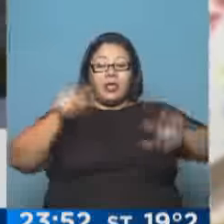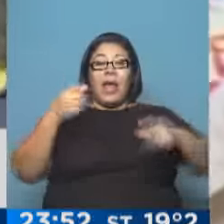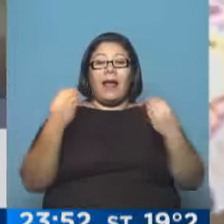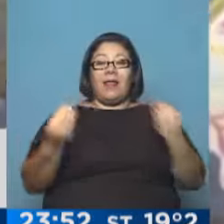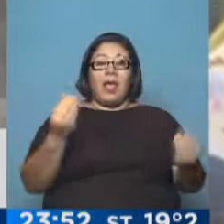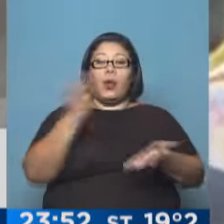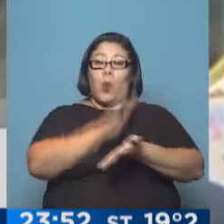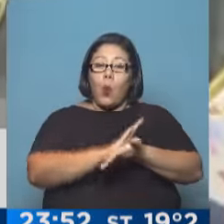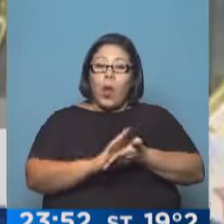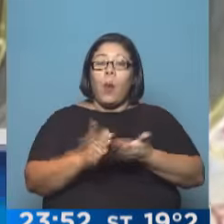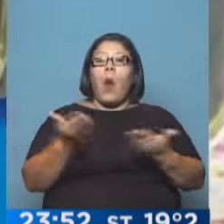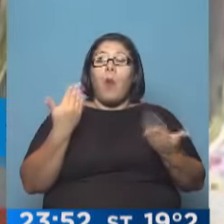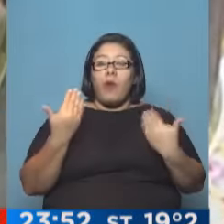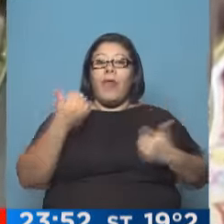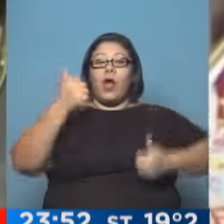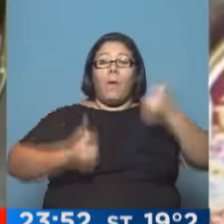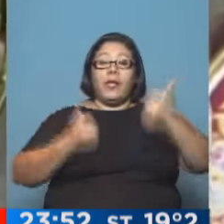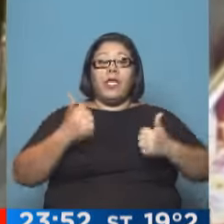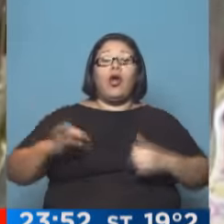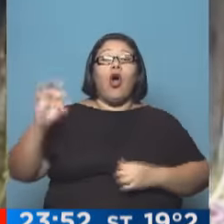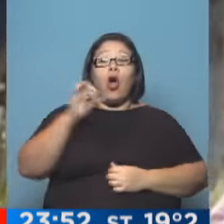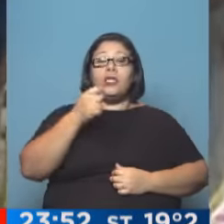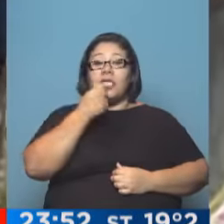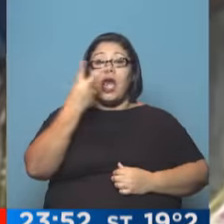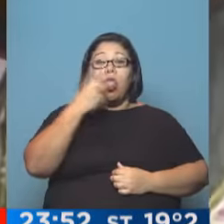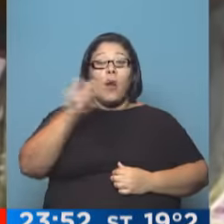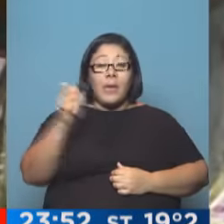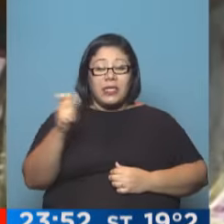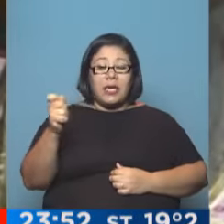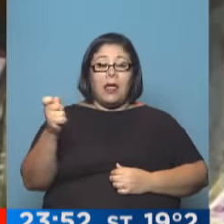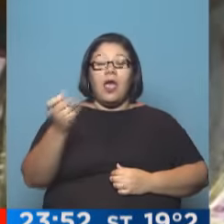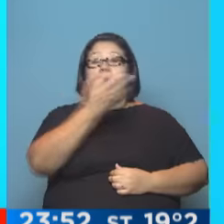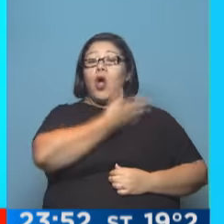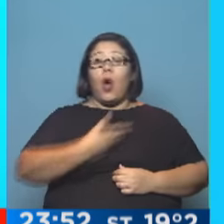convocar nuevos comicios si en dos meses no hay jefe del Ejecutivo.